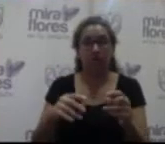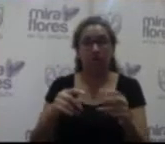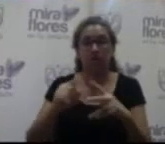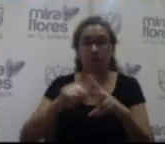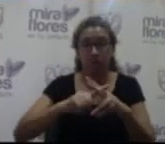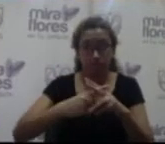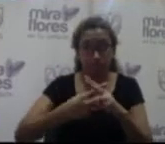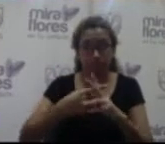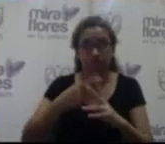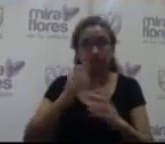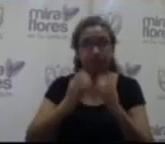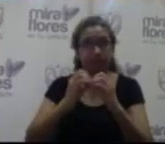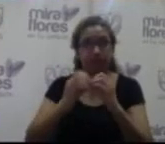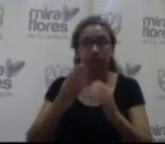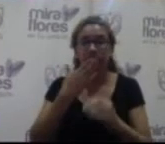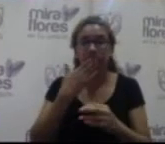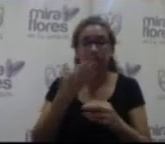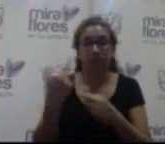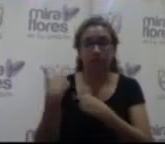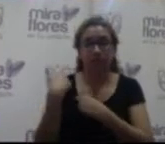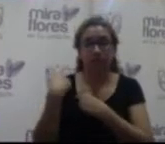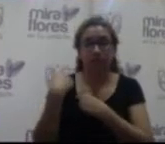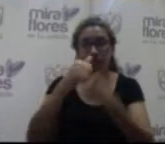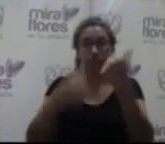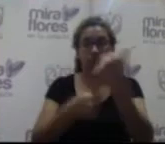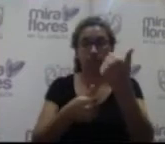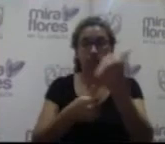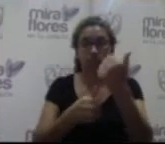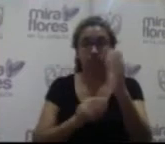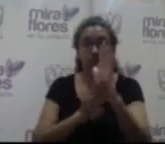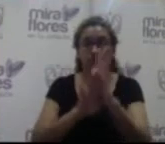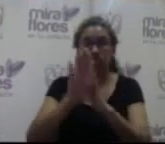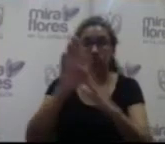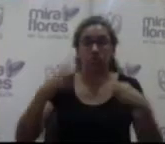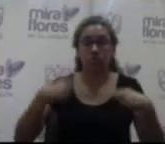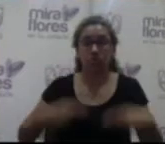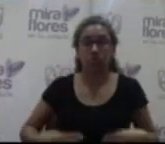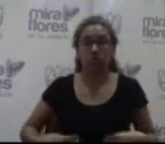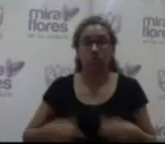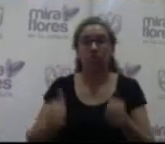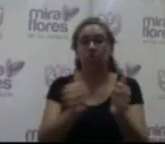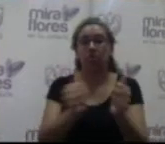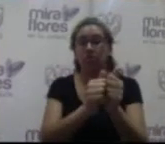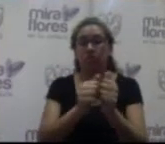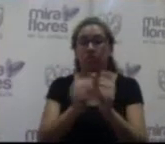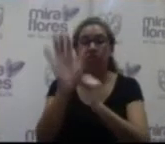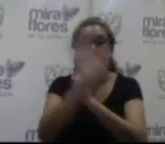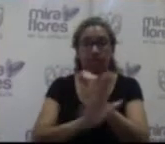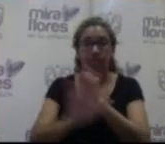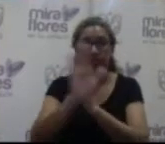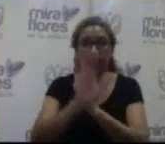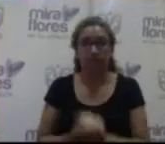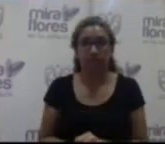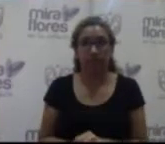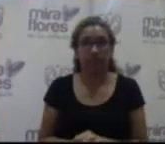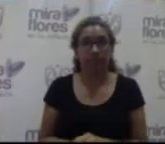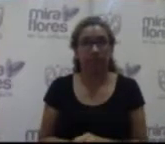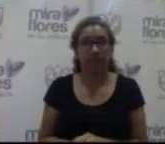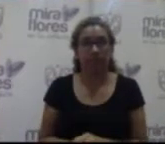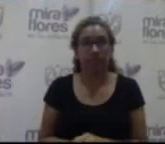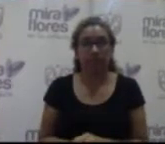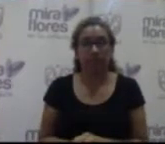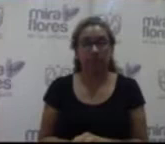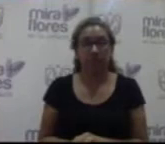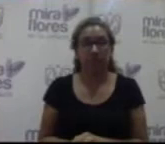y está a cargo de la gerencia de desarrollo humano conjuntamente con la sugerencia de defensa civil finalmente